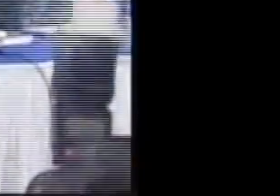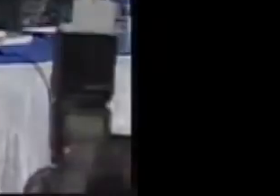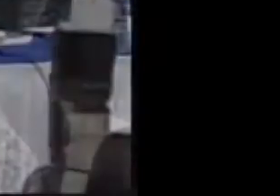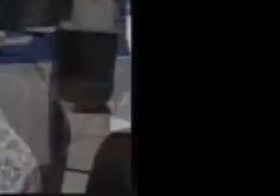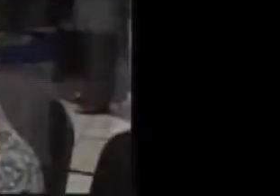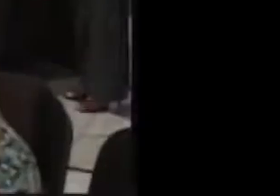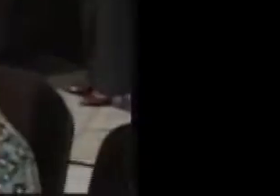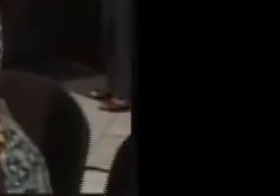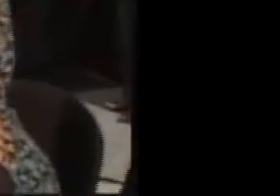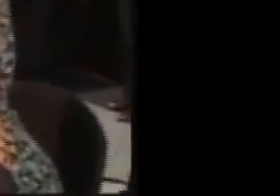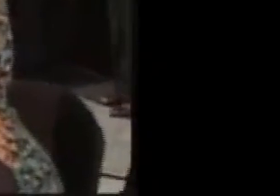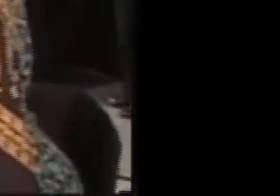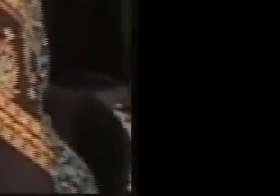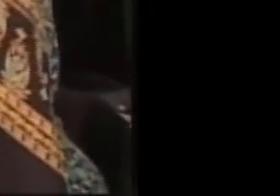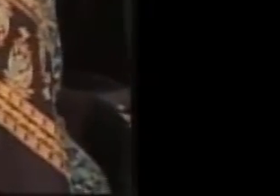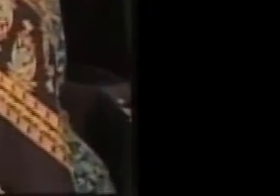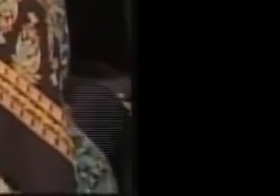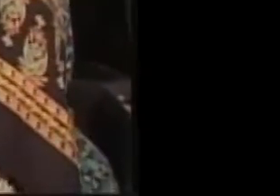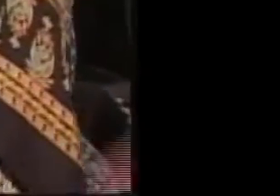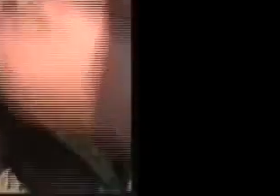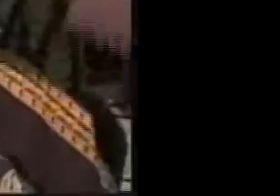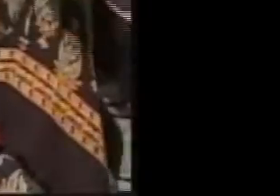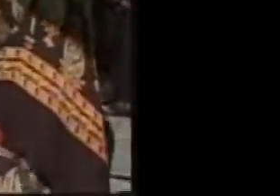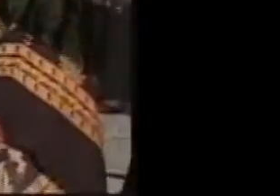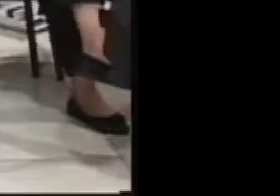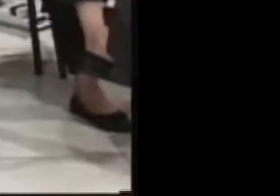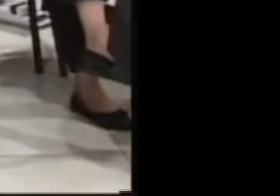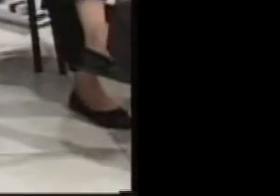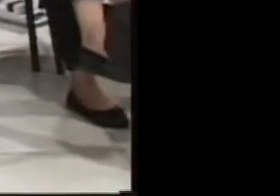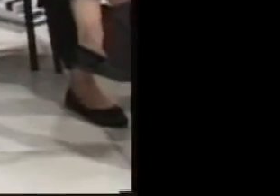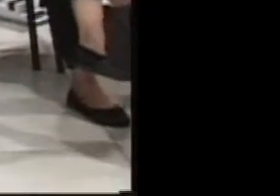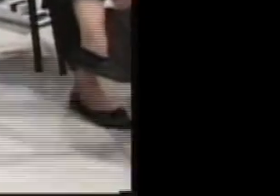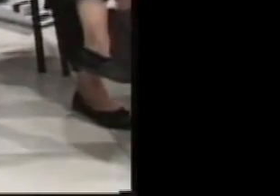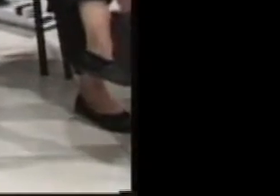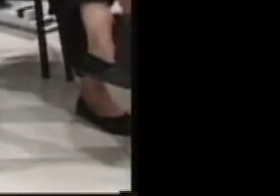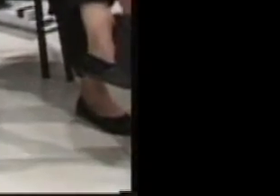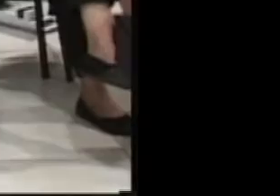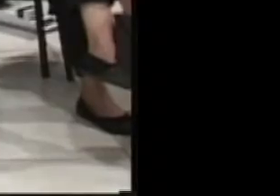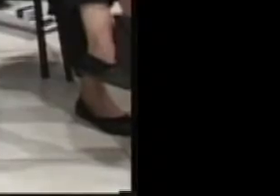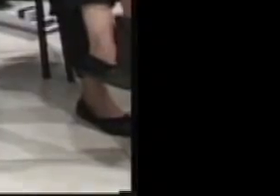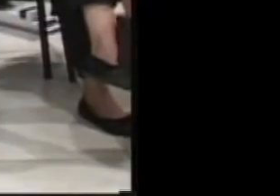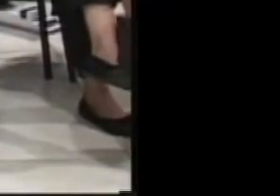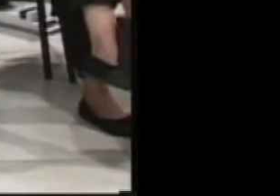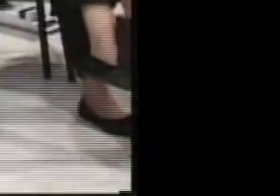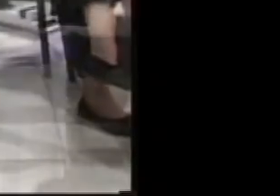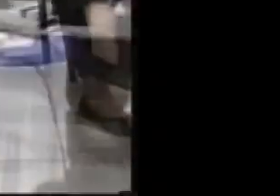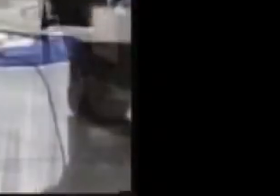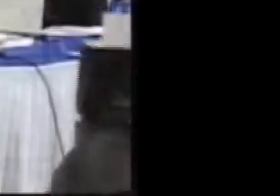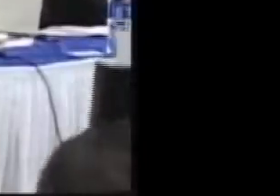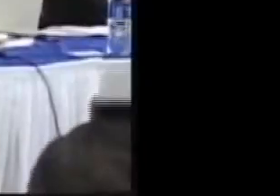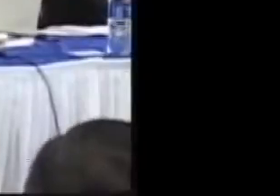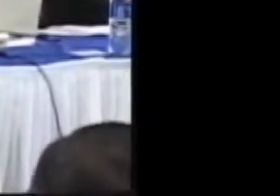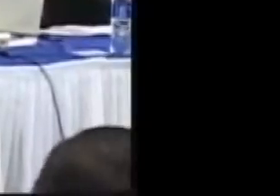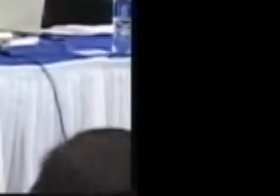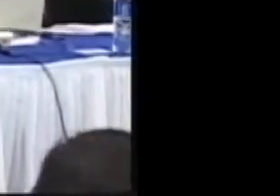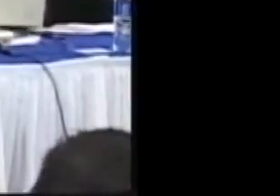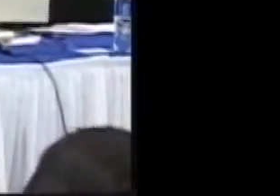De esta manera, se ha realizado la firma del convenio